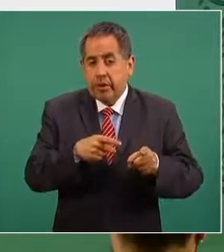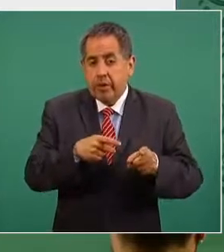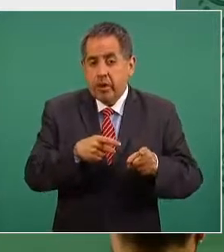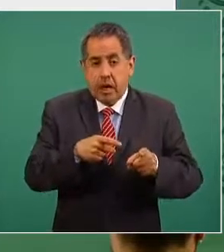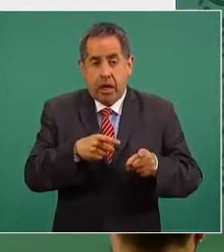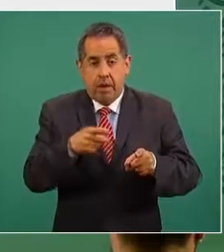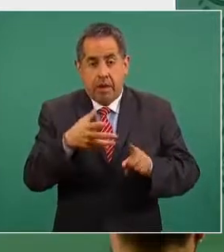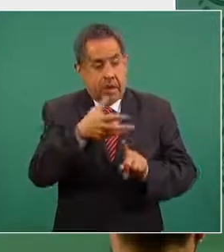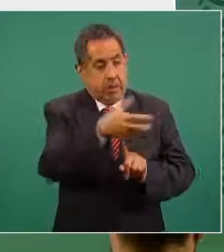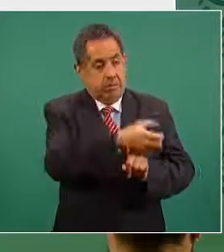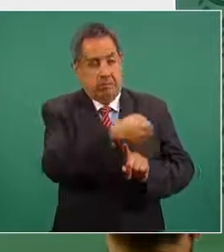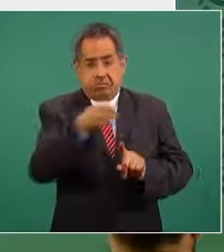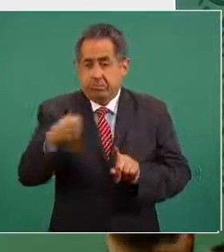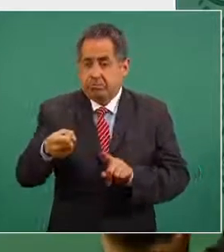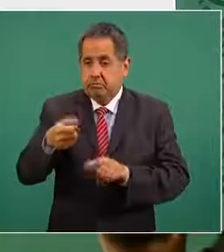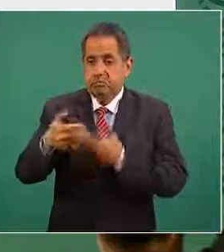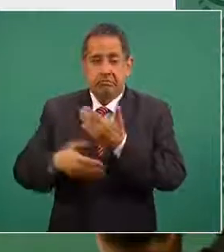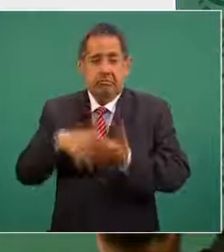procesado y condenado en México